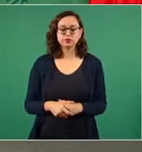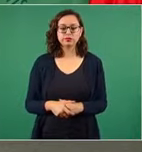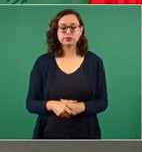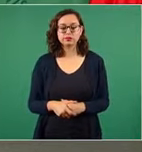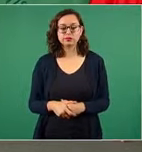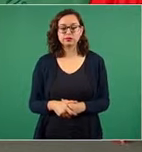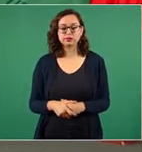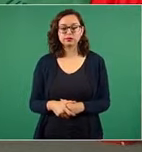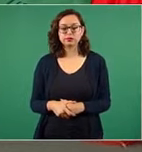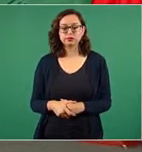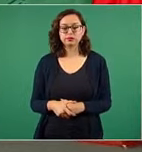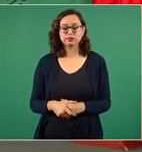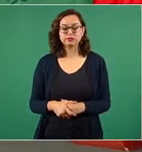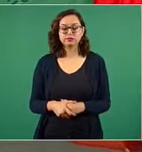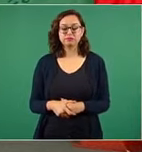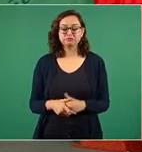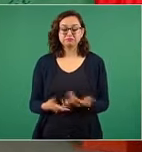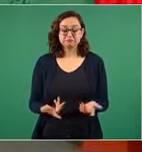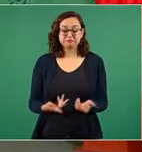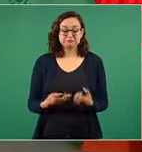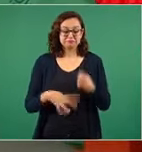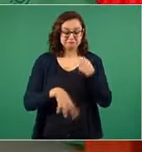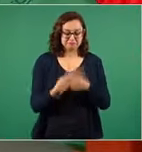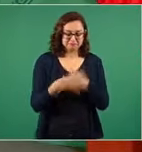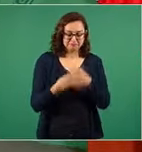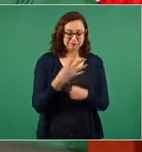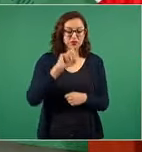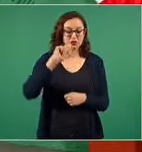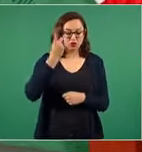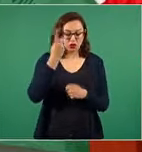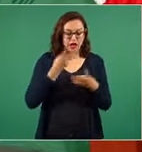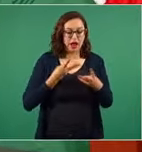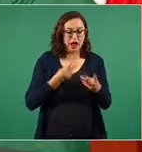¿cuesta 14 extraerlo y se vende en 65?